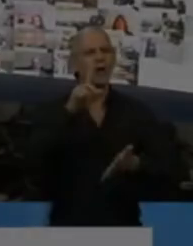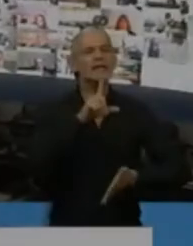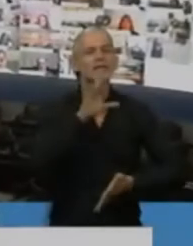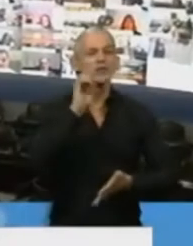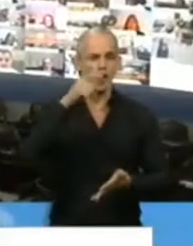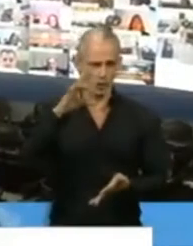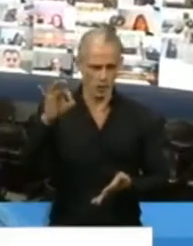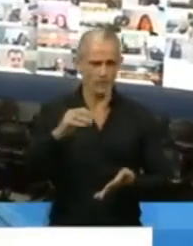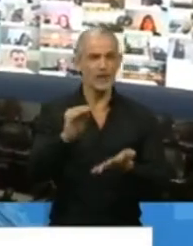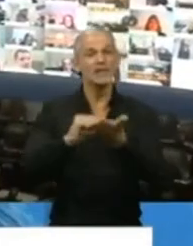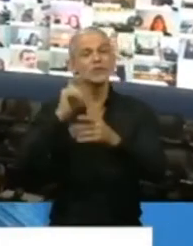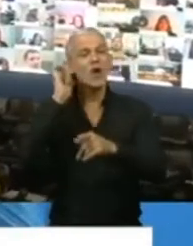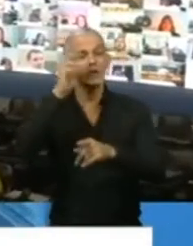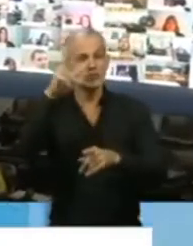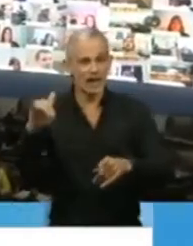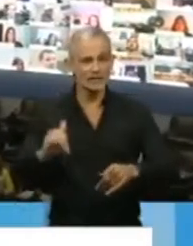Diputado González.